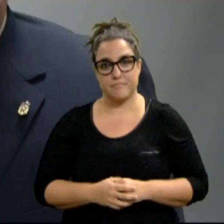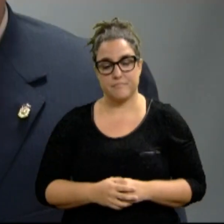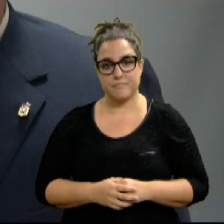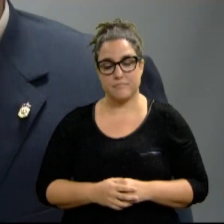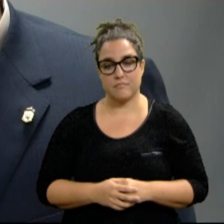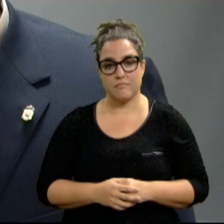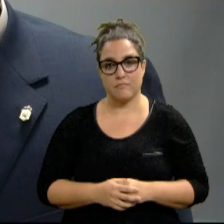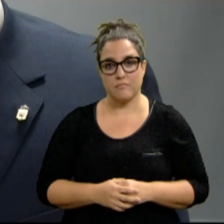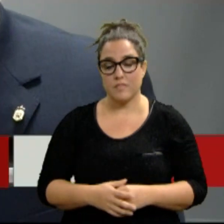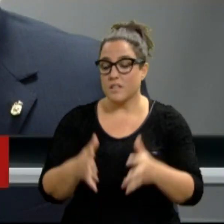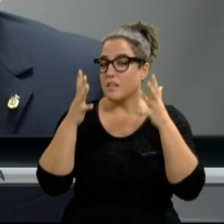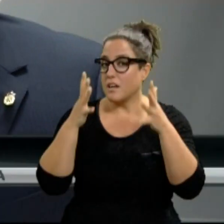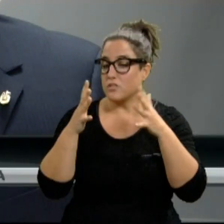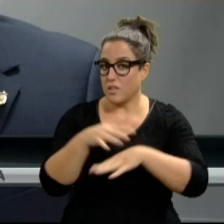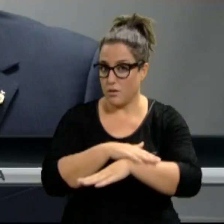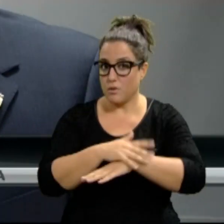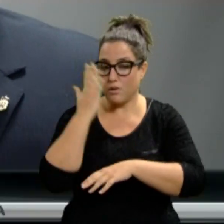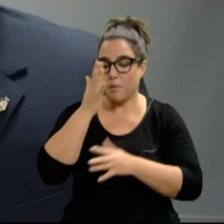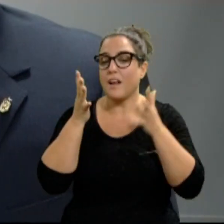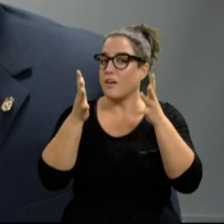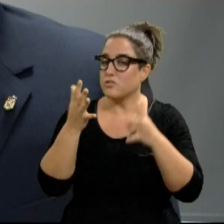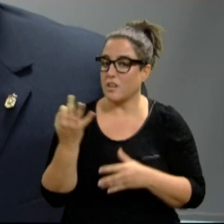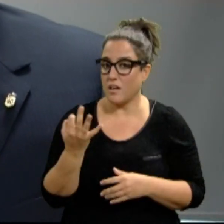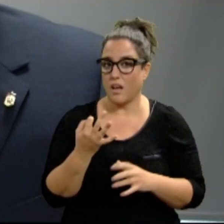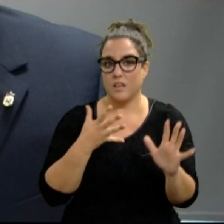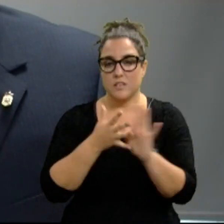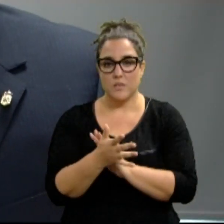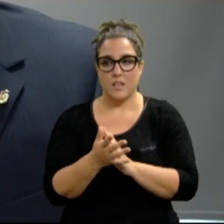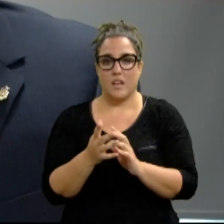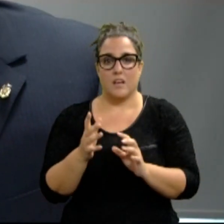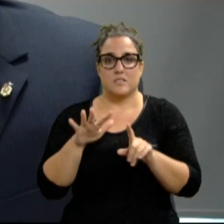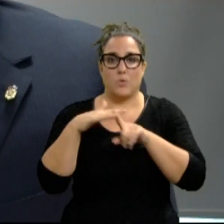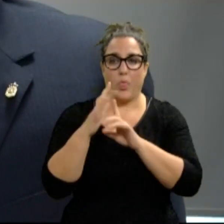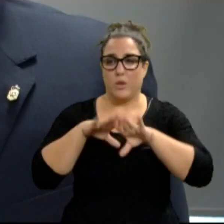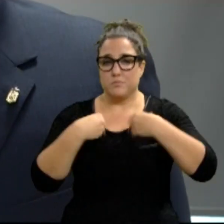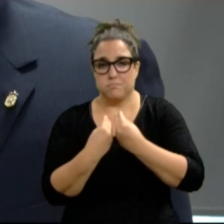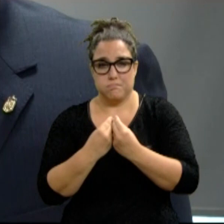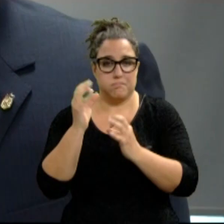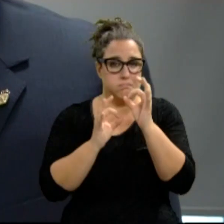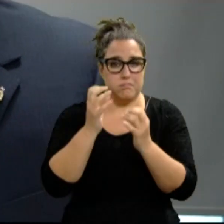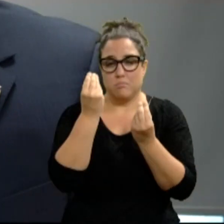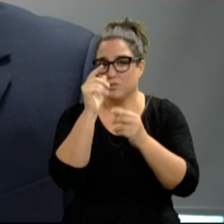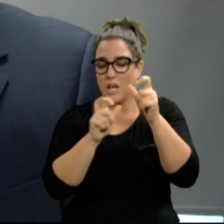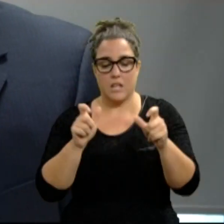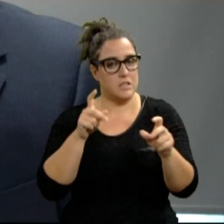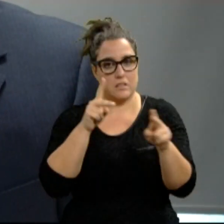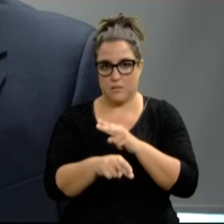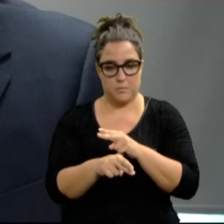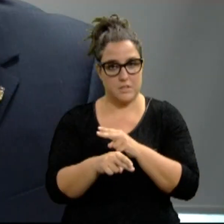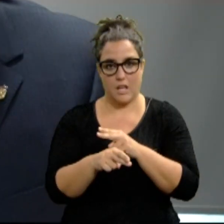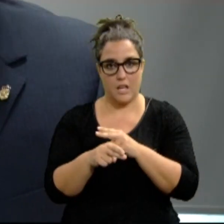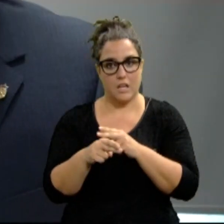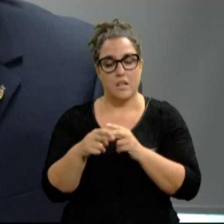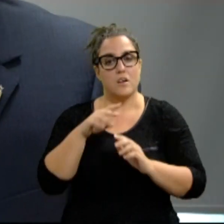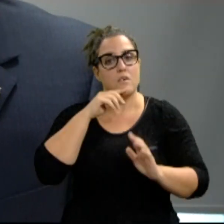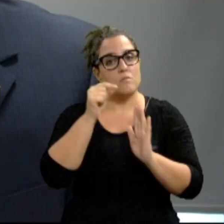Lo que se recomienda en Buena Navarra es huir de situaciones de aglomeraciones y cumplir, como siempre, con todas las medidas preventivas.